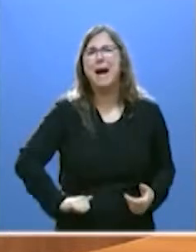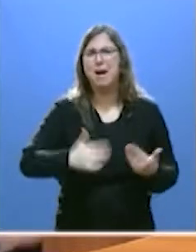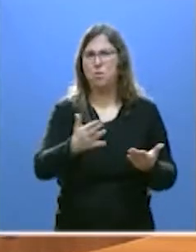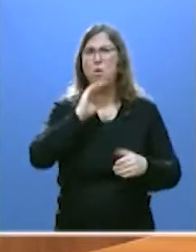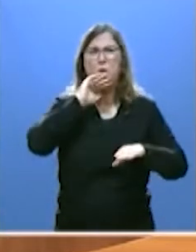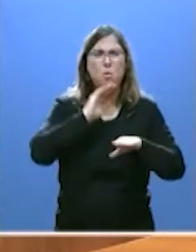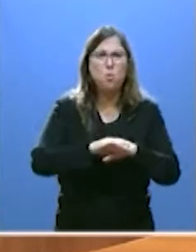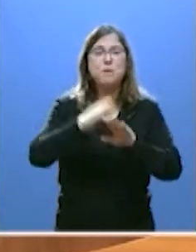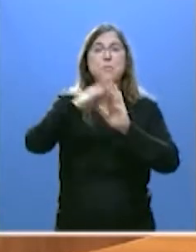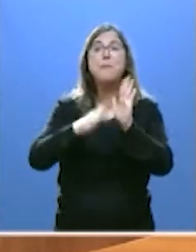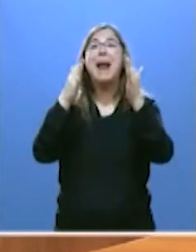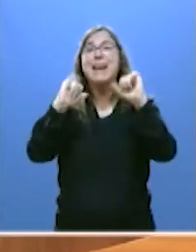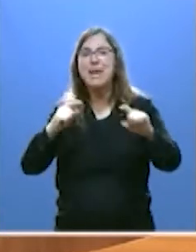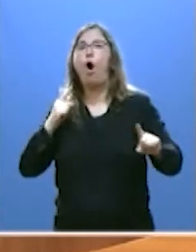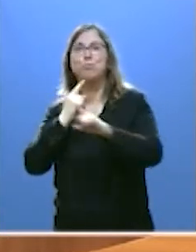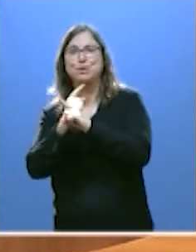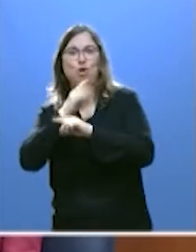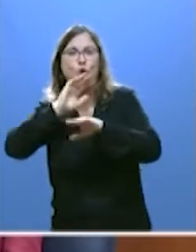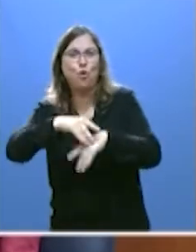cuando están en la oposición, señor Tudanca.